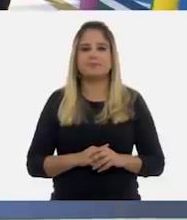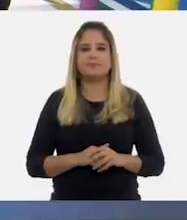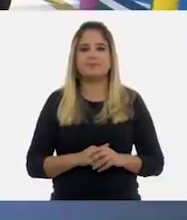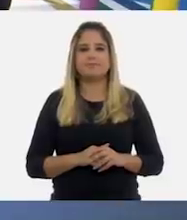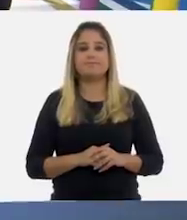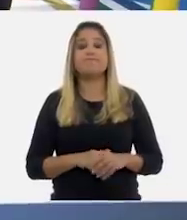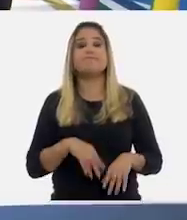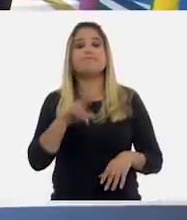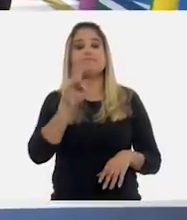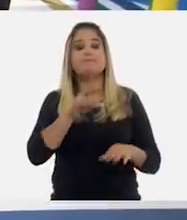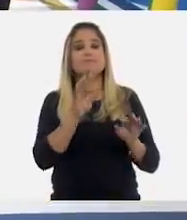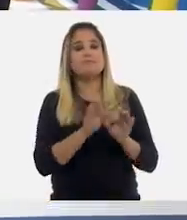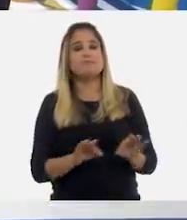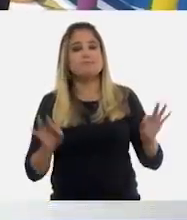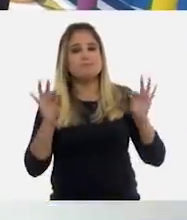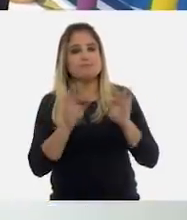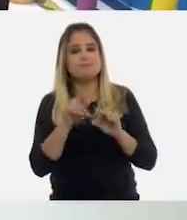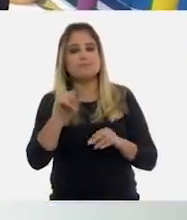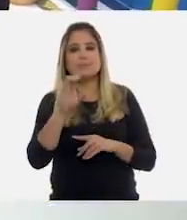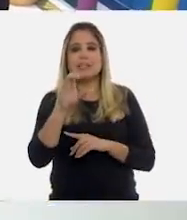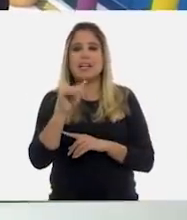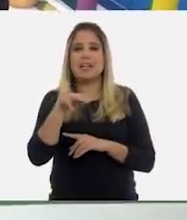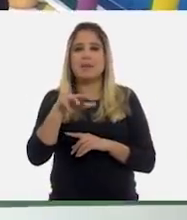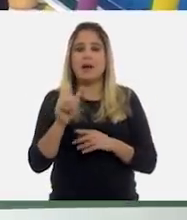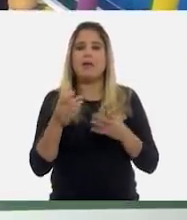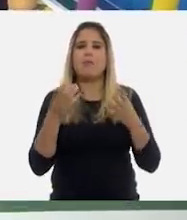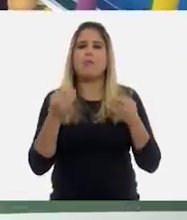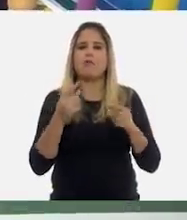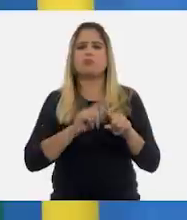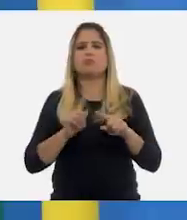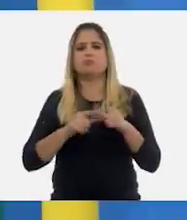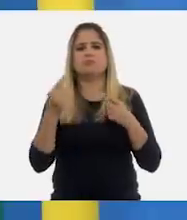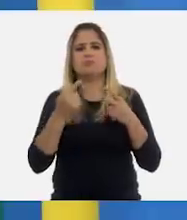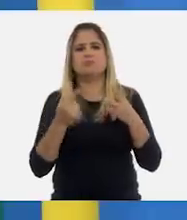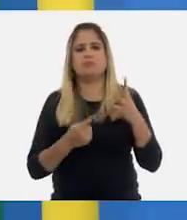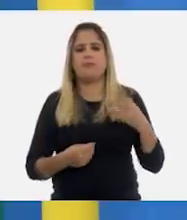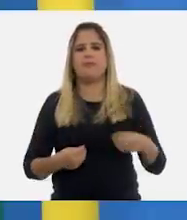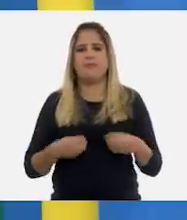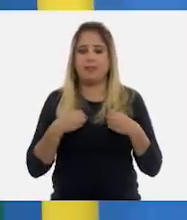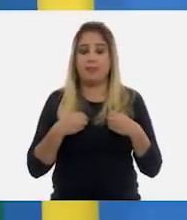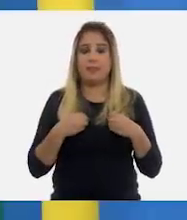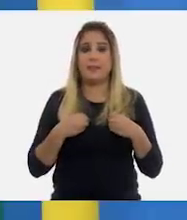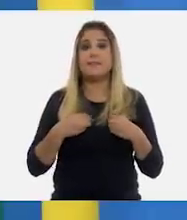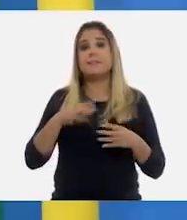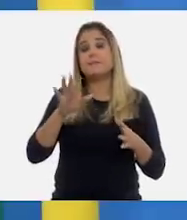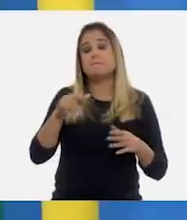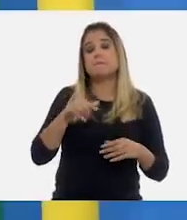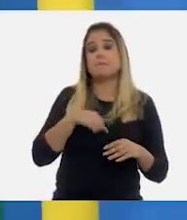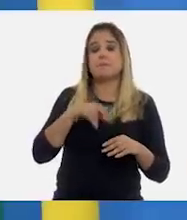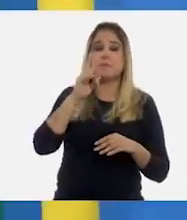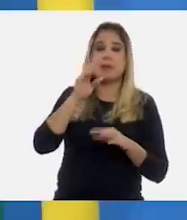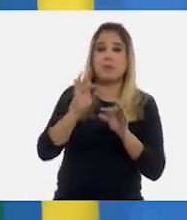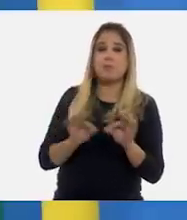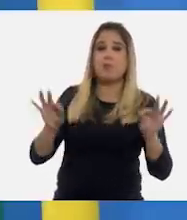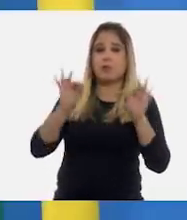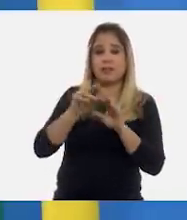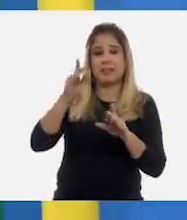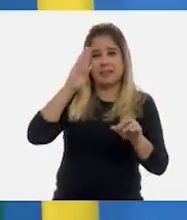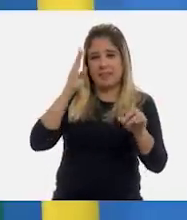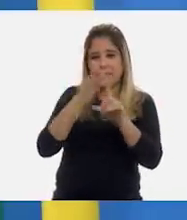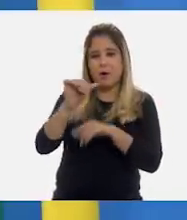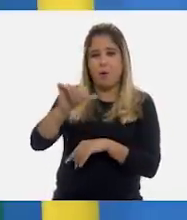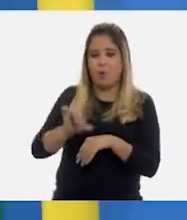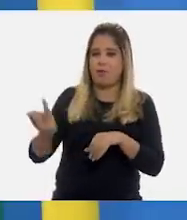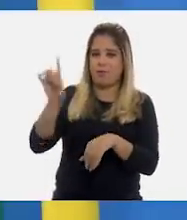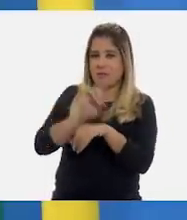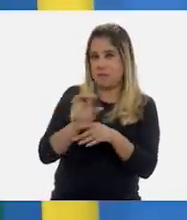Es fundamental el clima en muchos aspectos de la vida. Supongo que, pues, de manera importante influye en el tema que estamos viendo